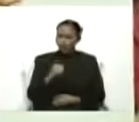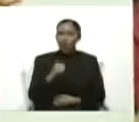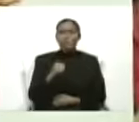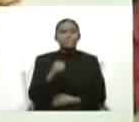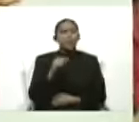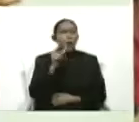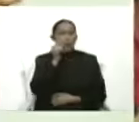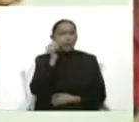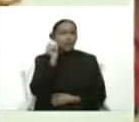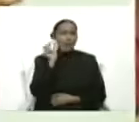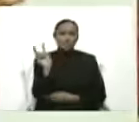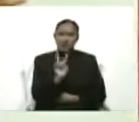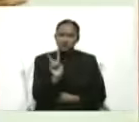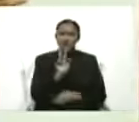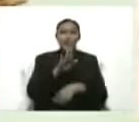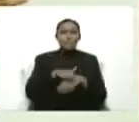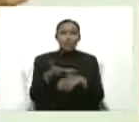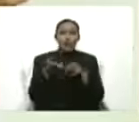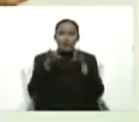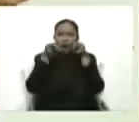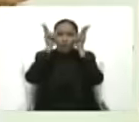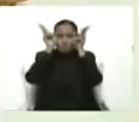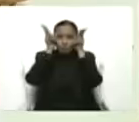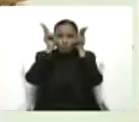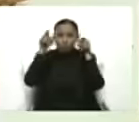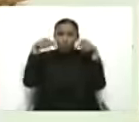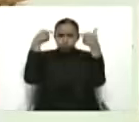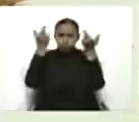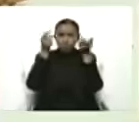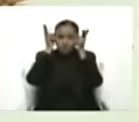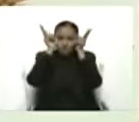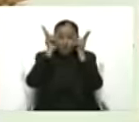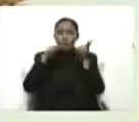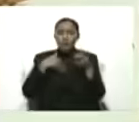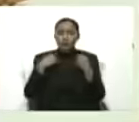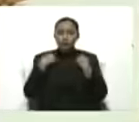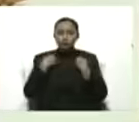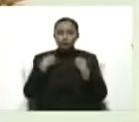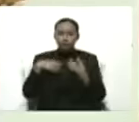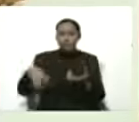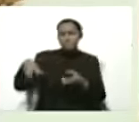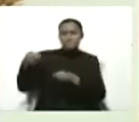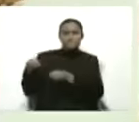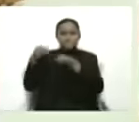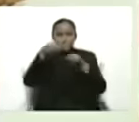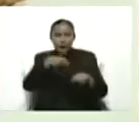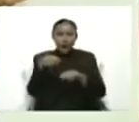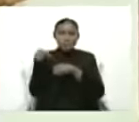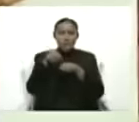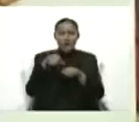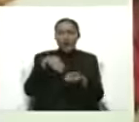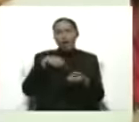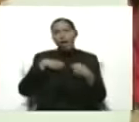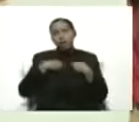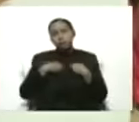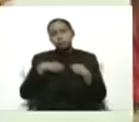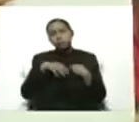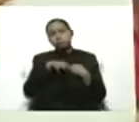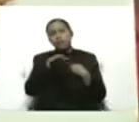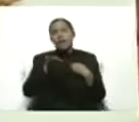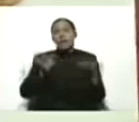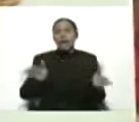van para allá, hasta llegan las máquinas, hay otros que no llegan aquí ni llamándolos,